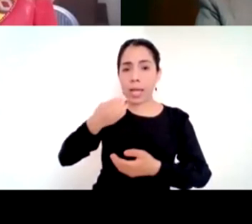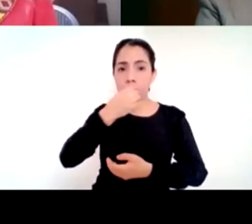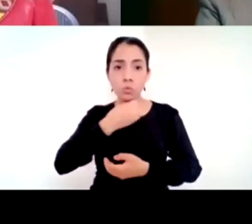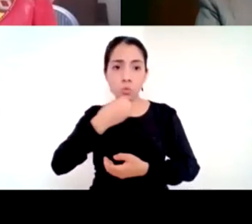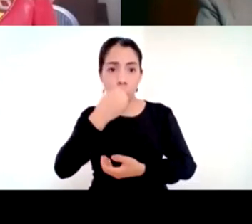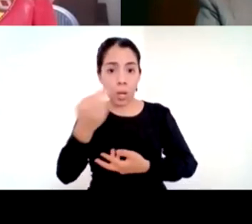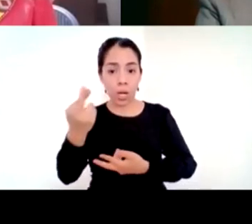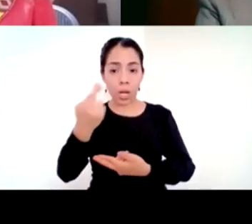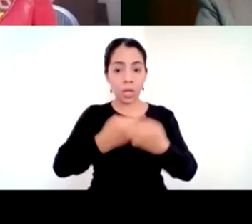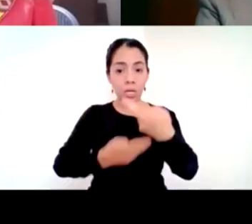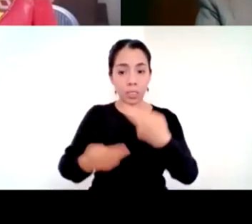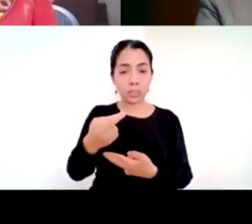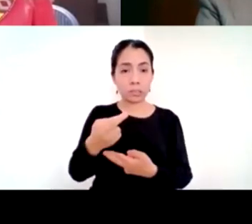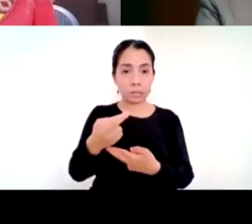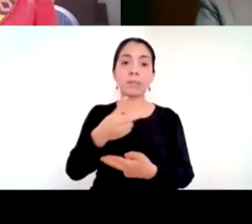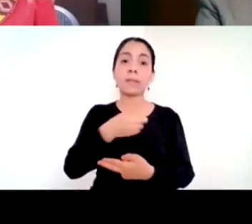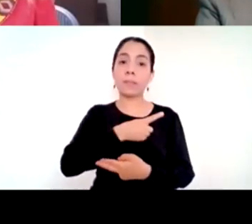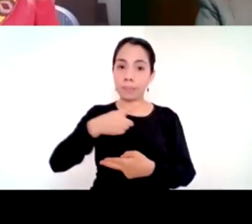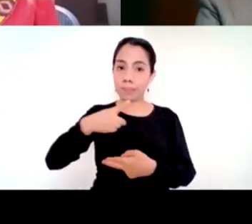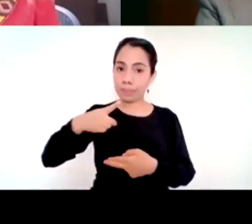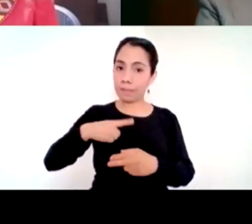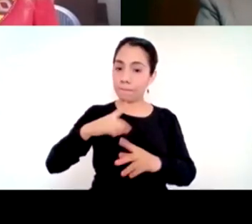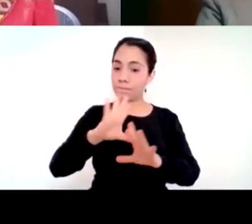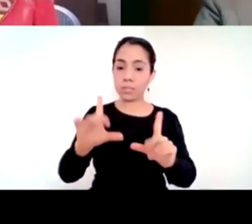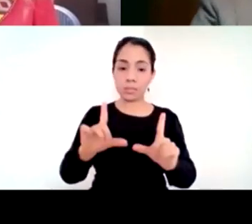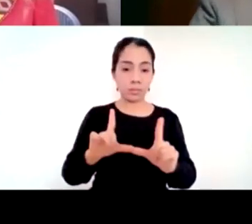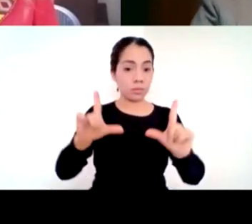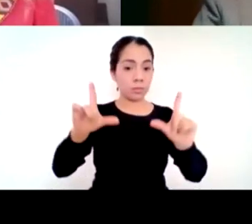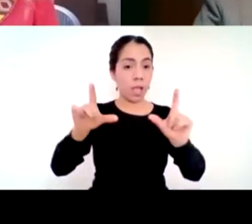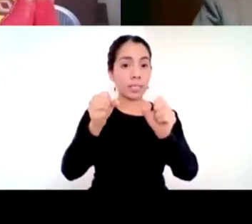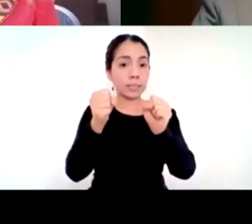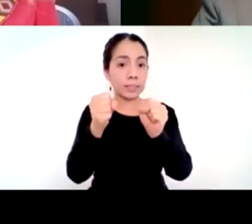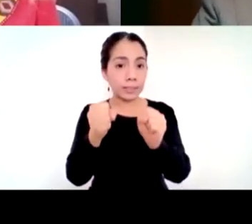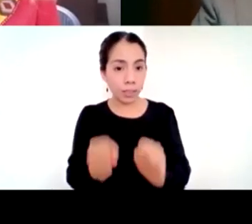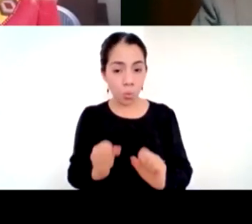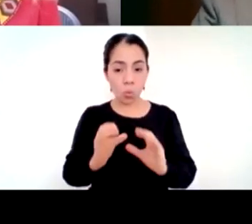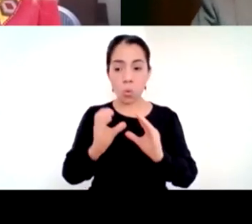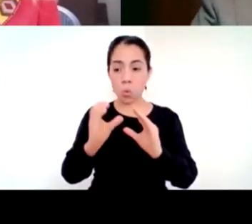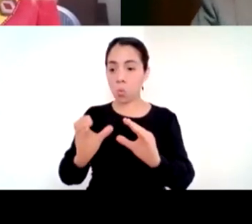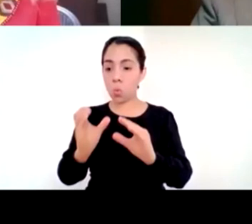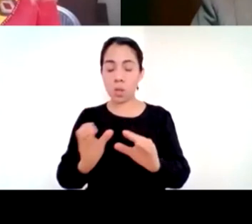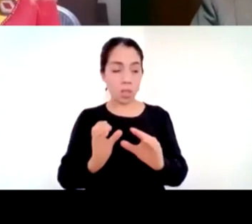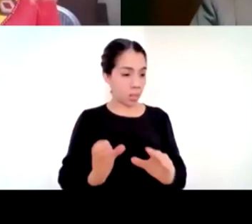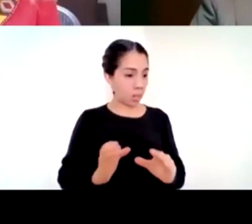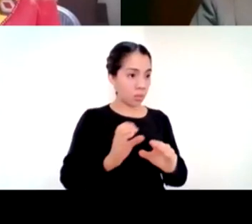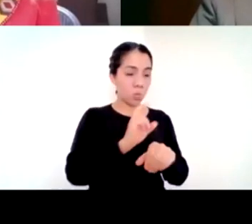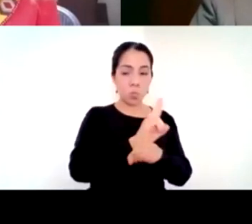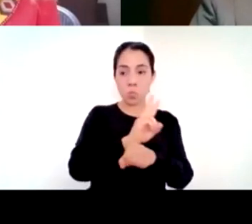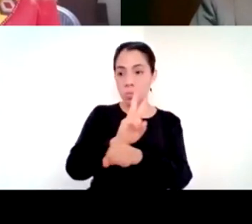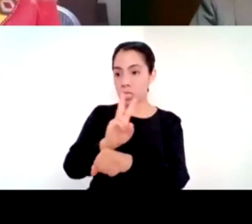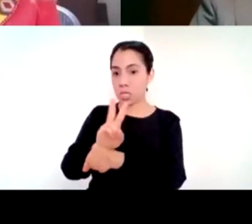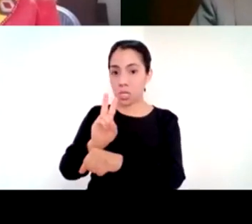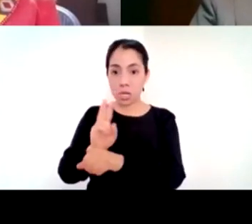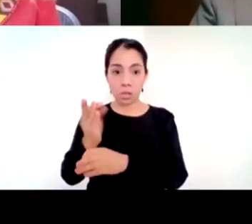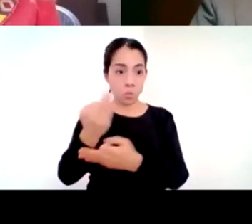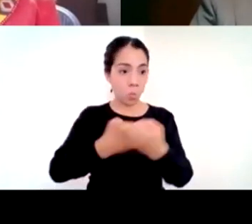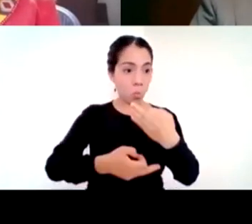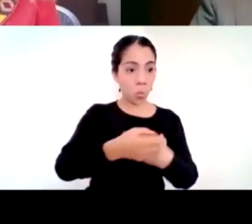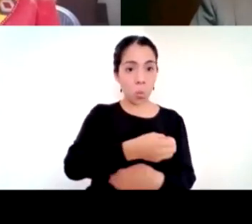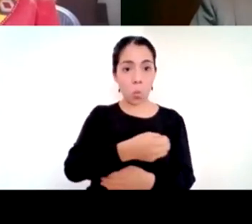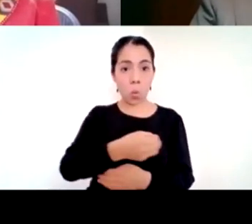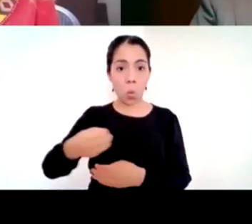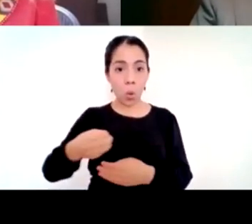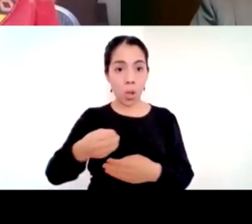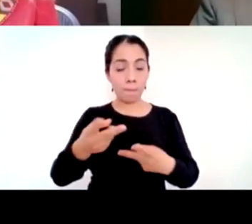quiero decir que ha tenido una recepción extraordinaria por todos los miembros de la